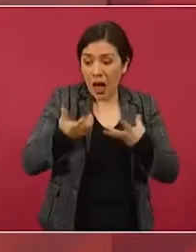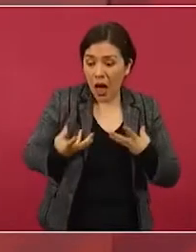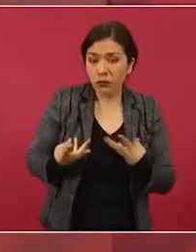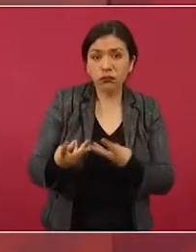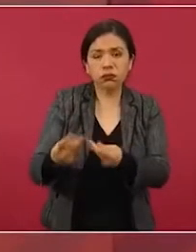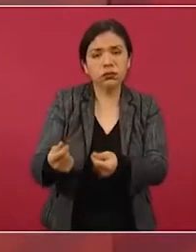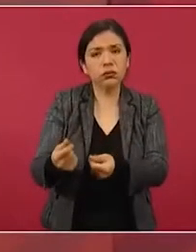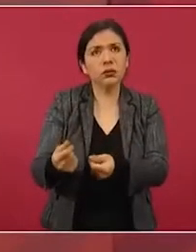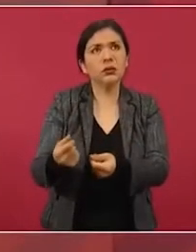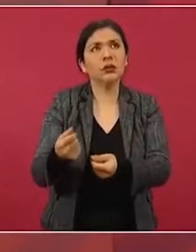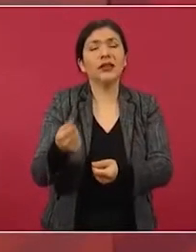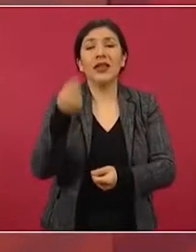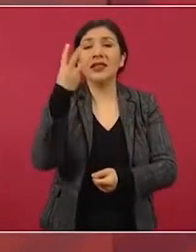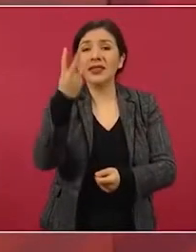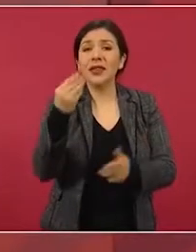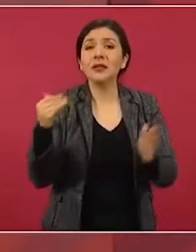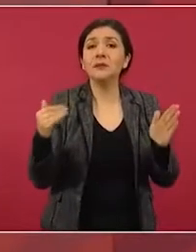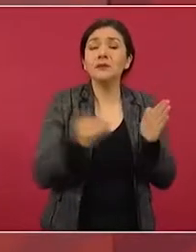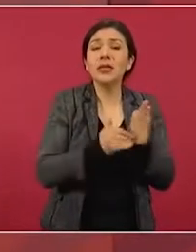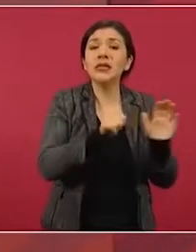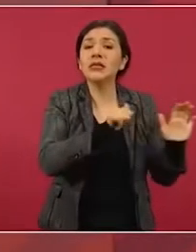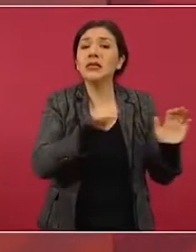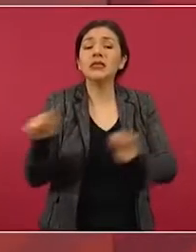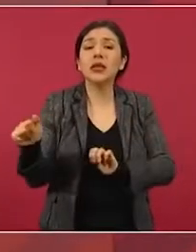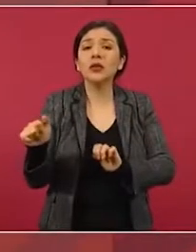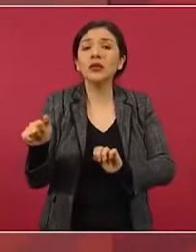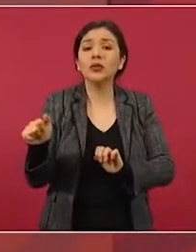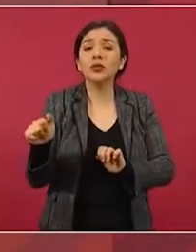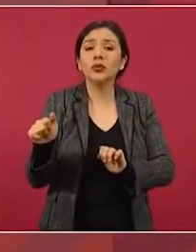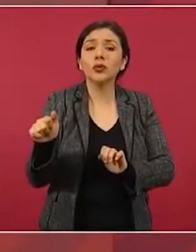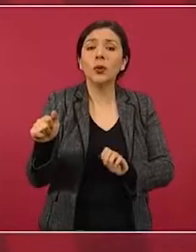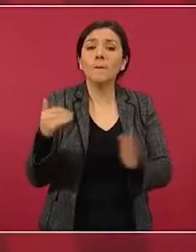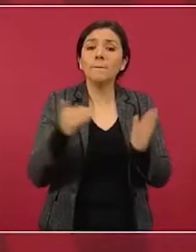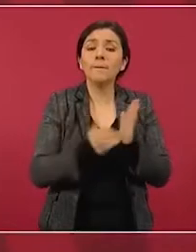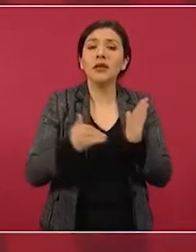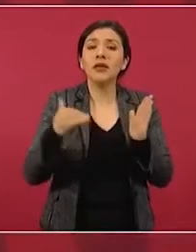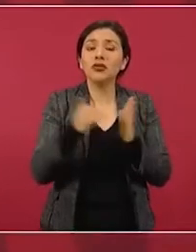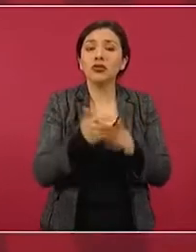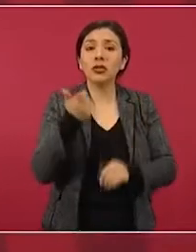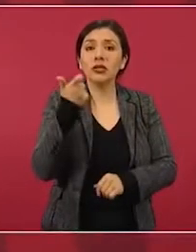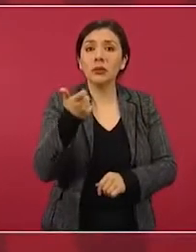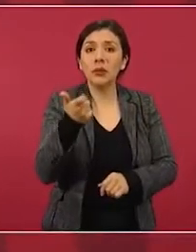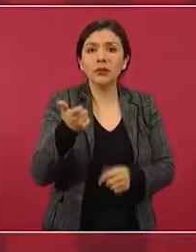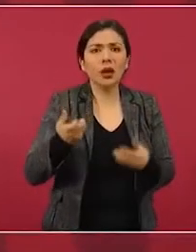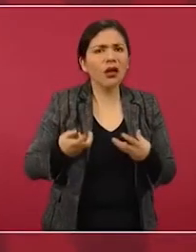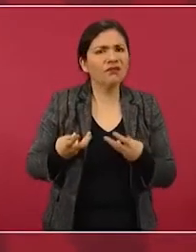de tres mil 600 millones de pesos,